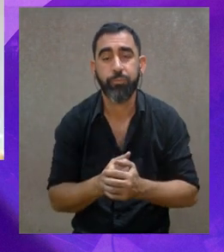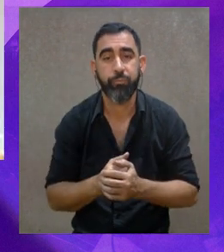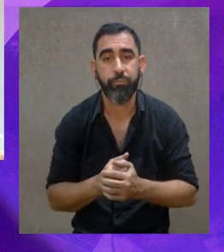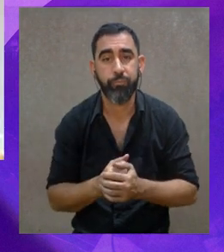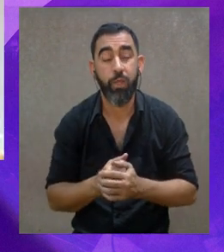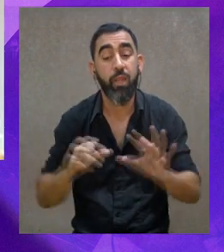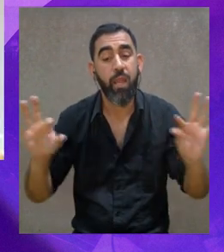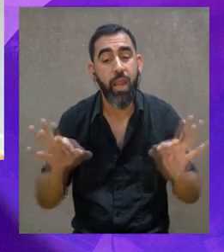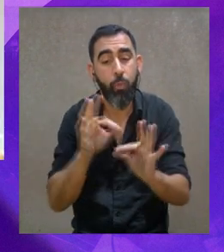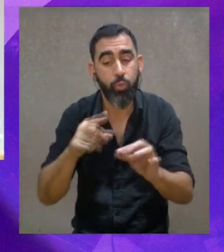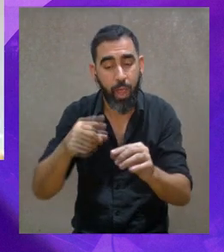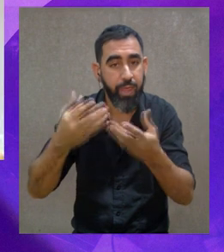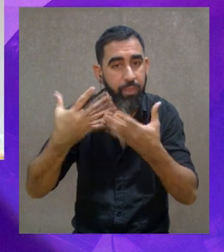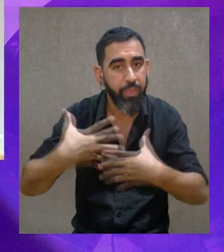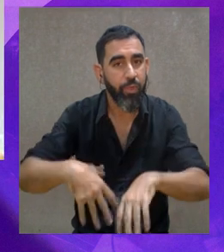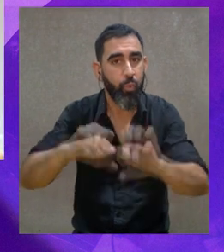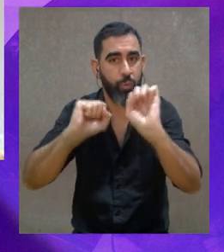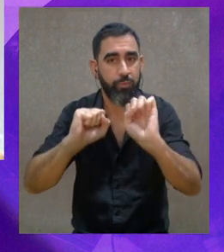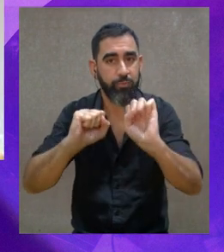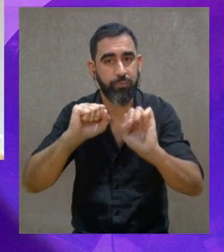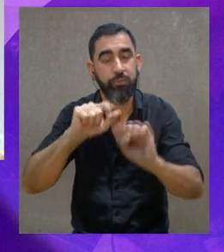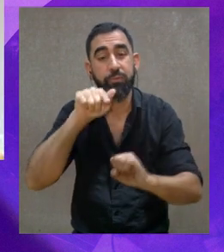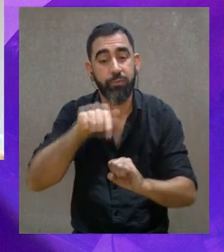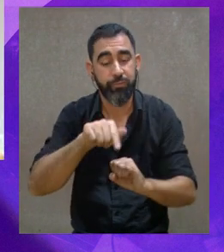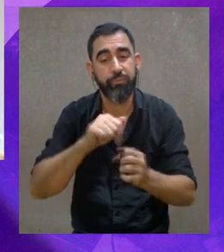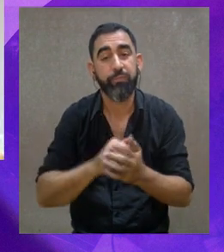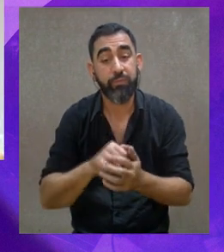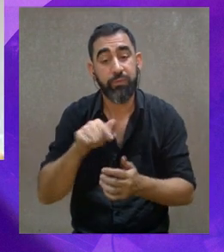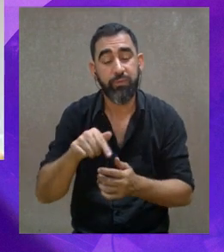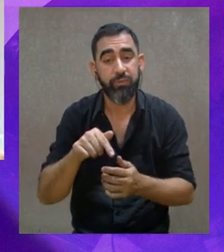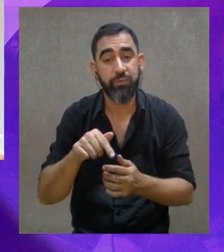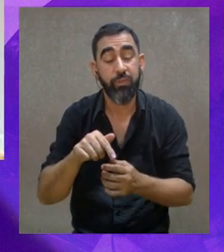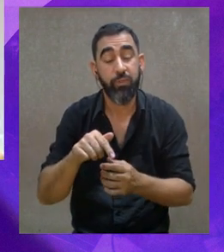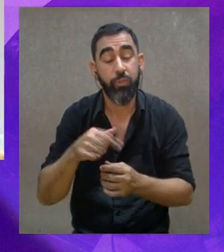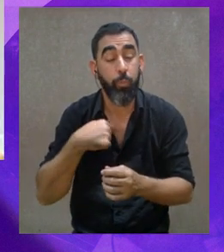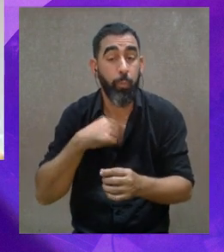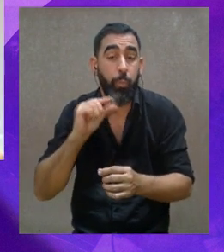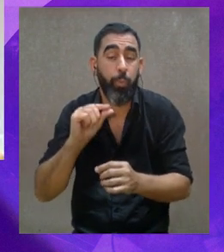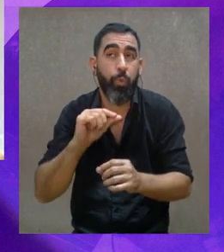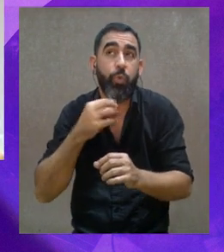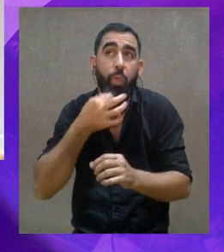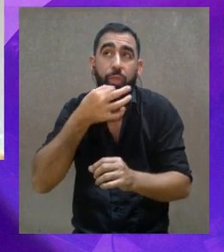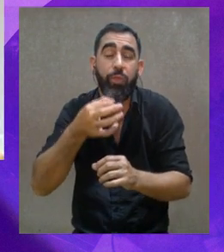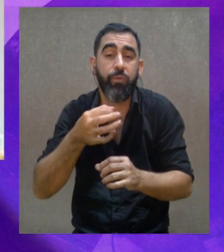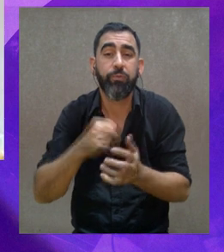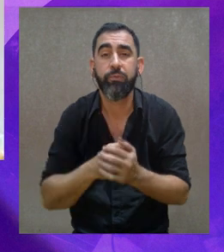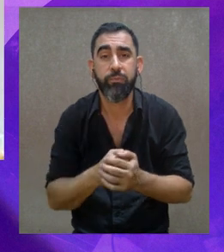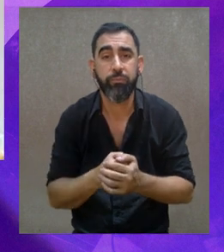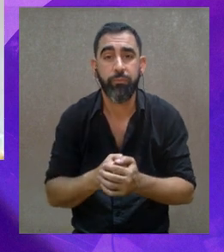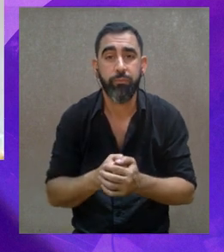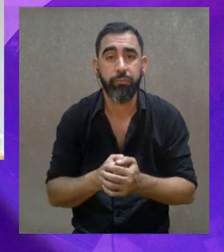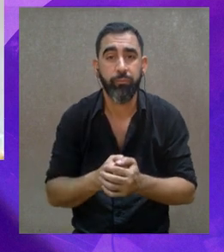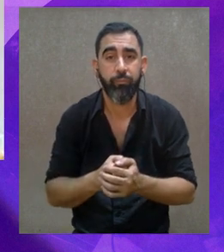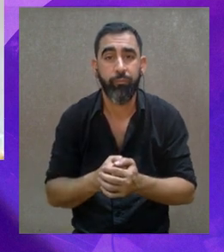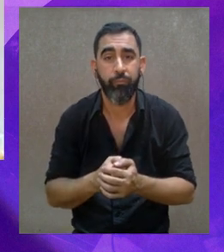debiéramos continuar desarrollando y fortaleciendo la democratización del acceso